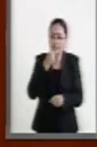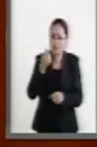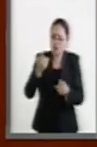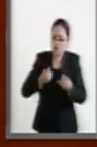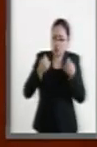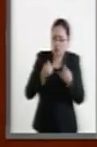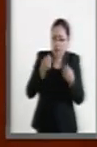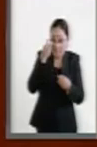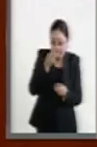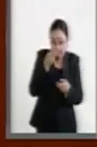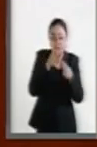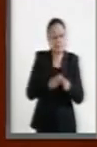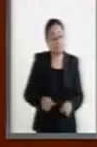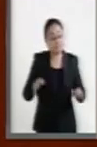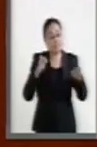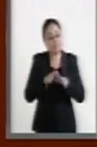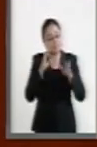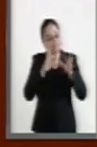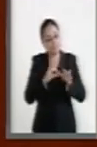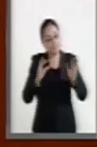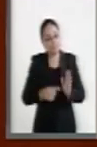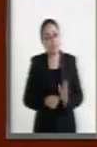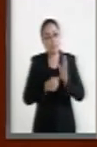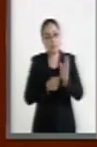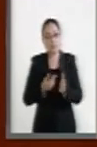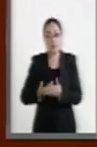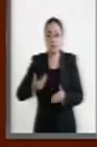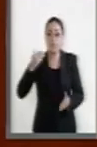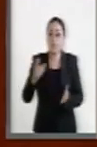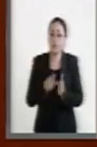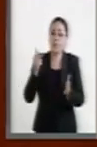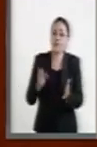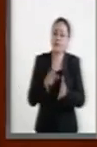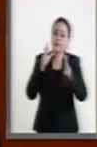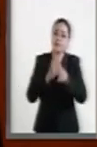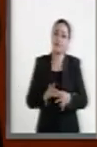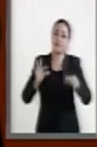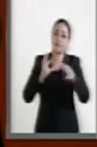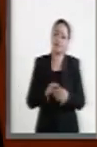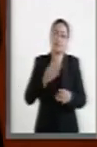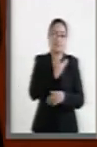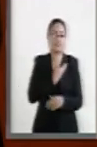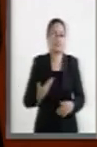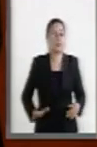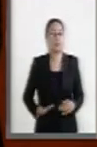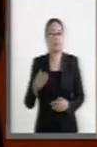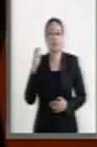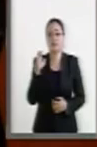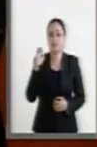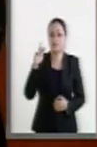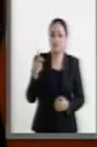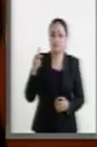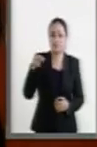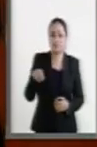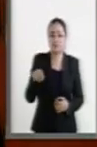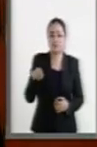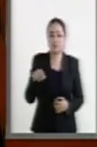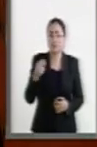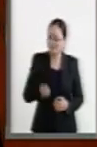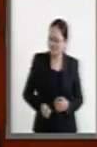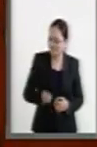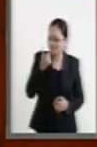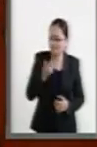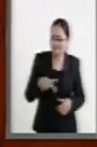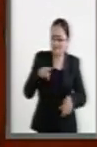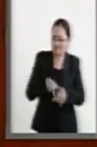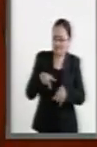y juventud. Quiero señalar, como lo hemos dicho muchas veces, que el presidente Enrique Peña Nieto, desde el primer día de